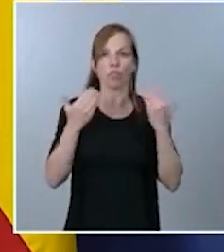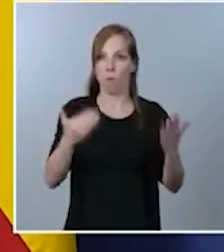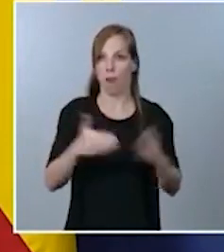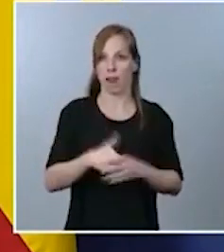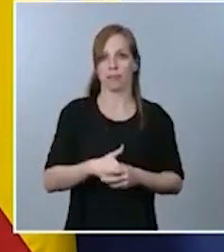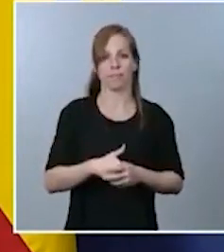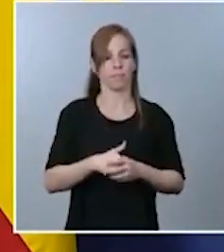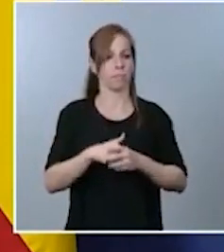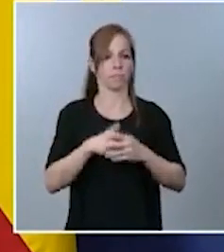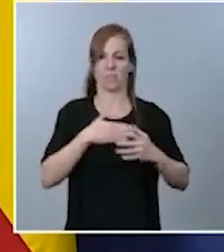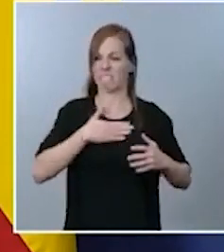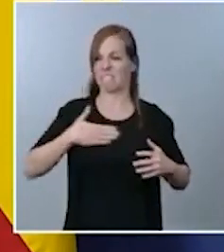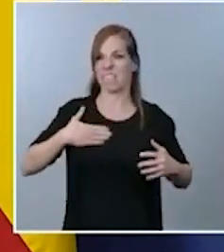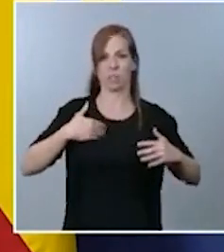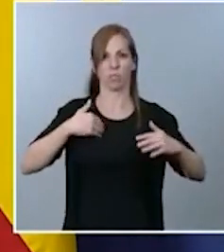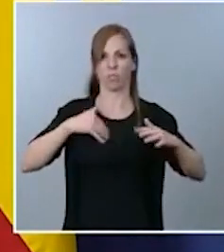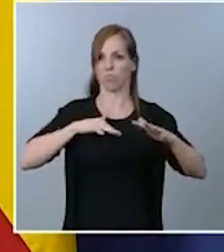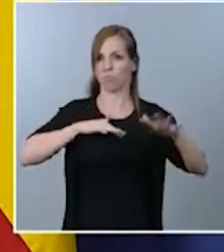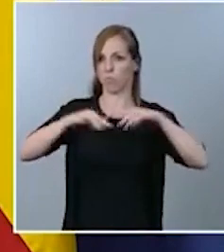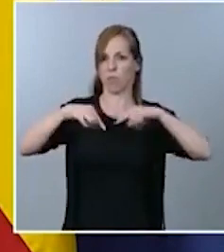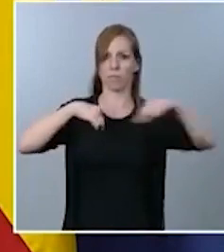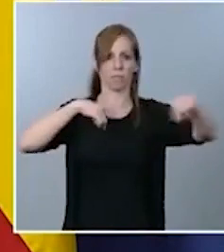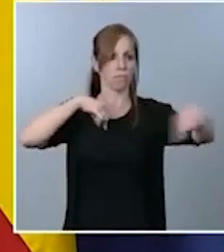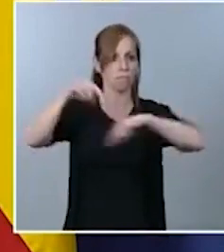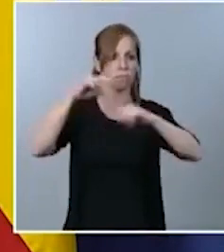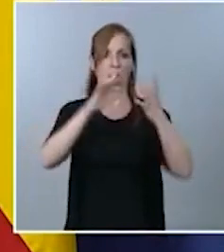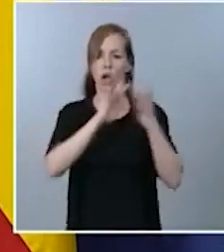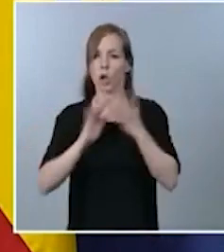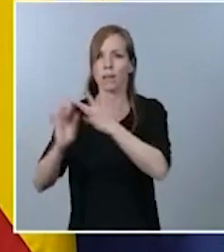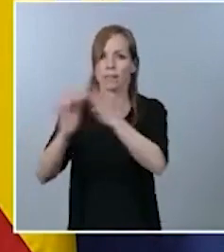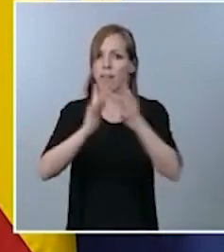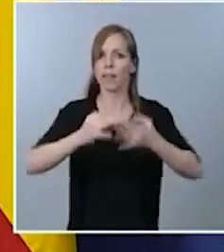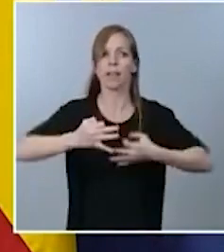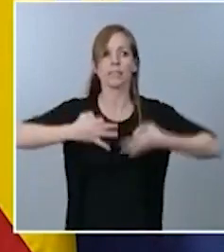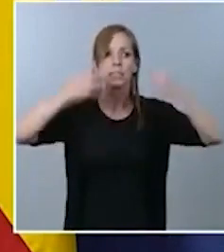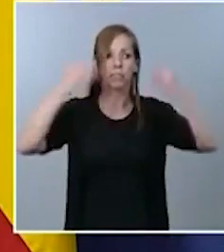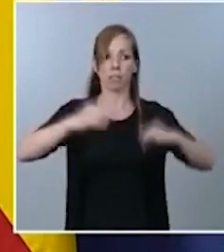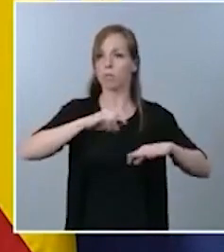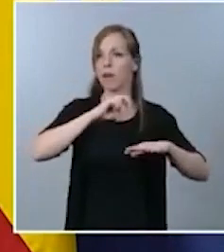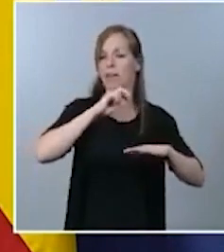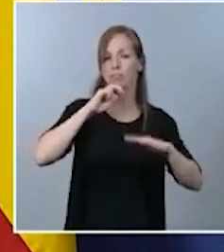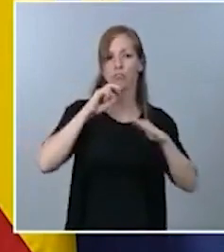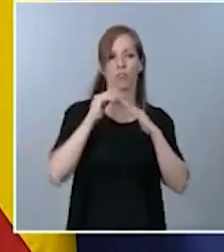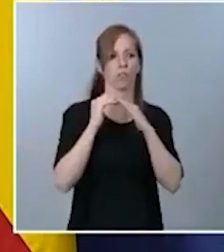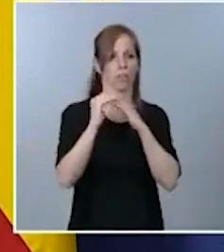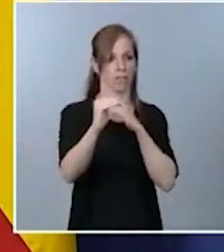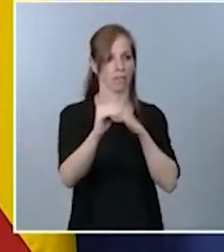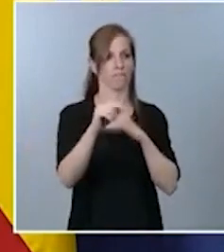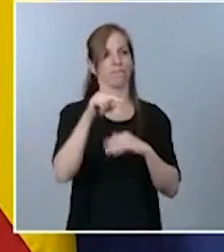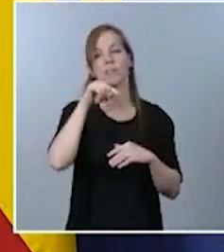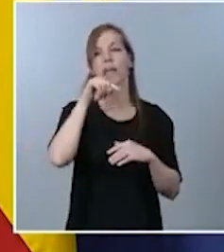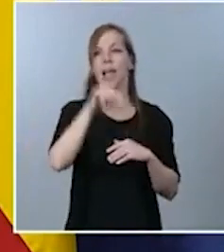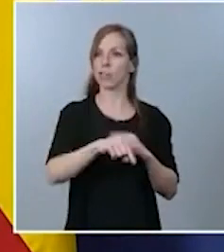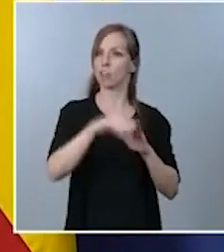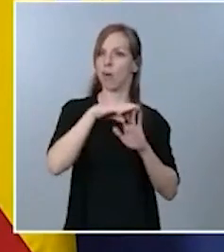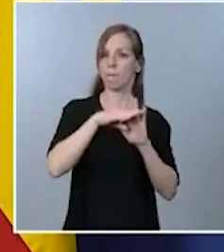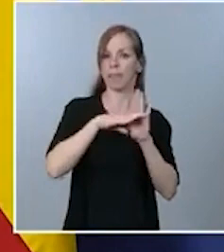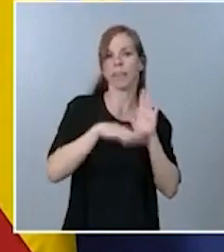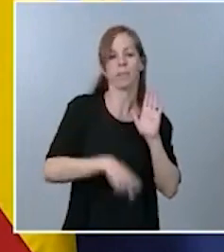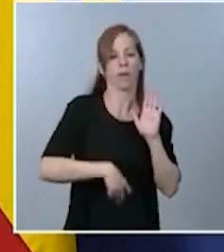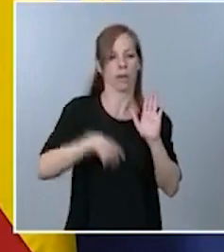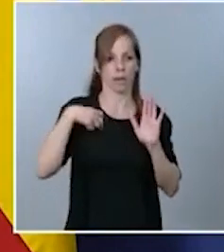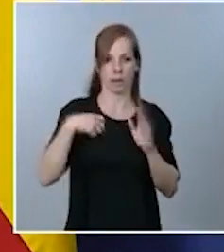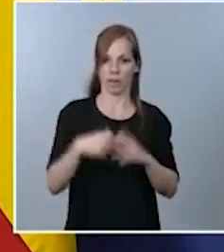conectada, segura y sostenible. Esos son los principios generales. Vuelvo a decir que nadie es ningún